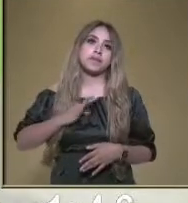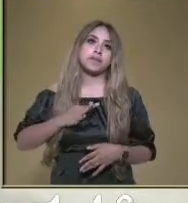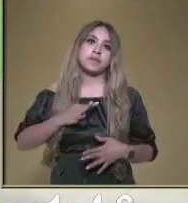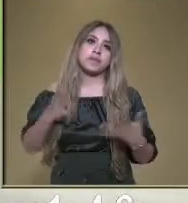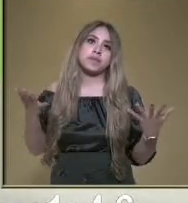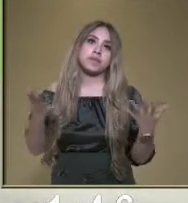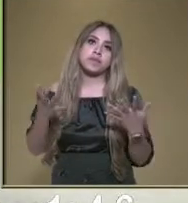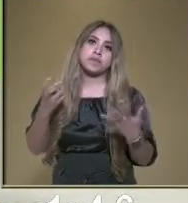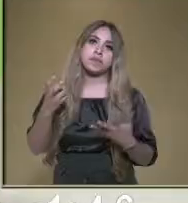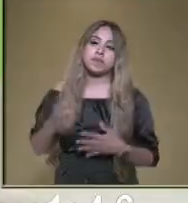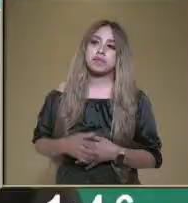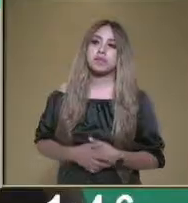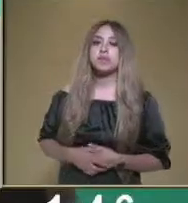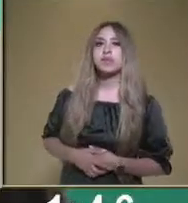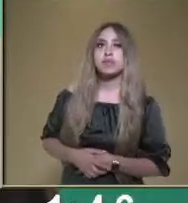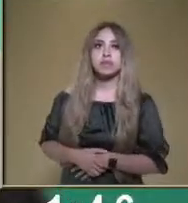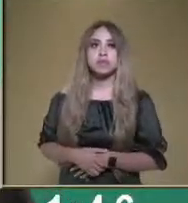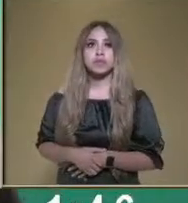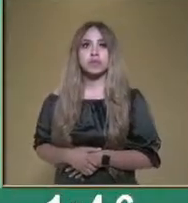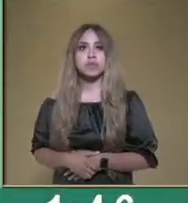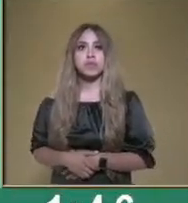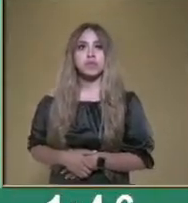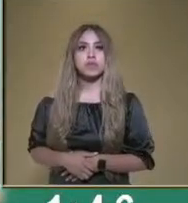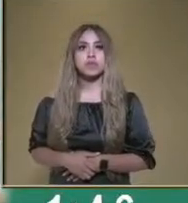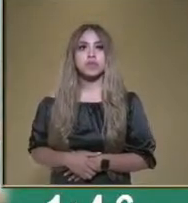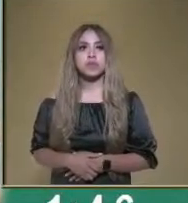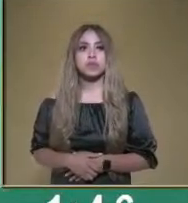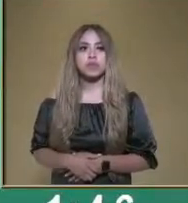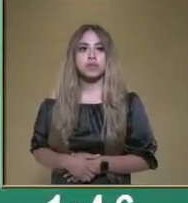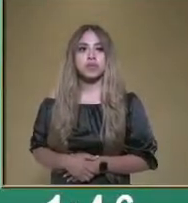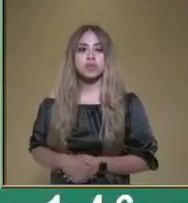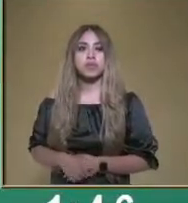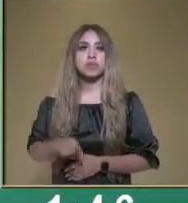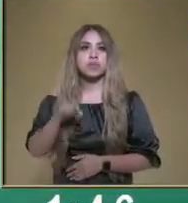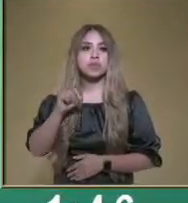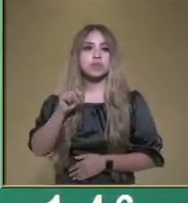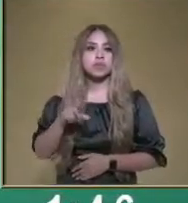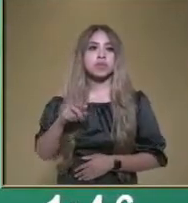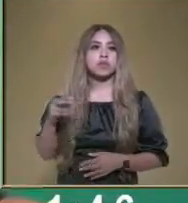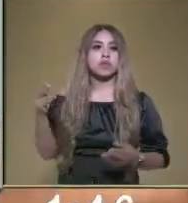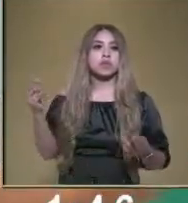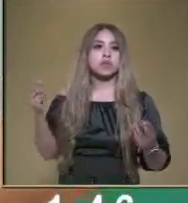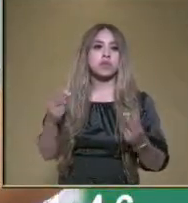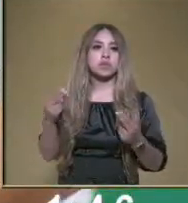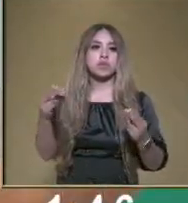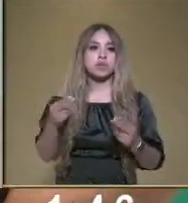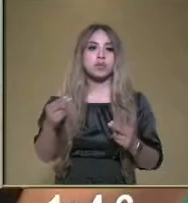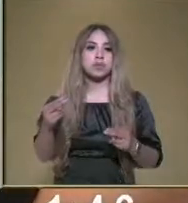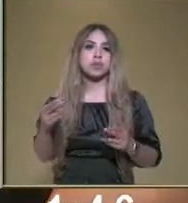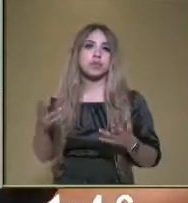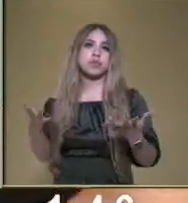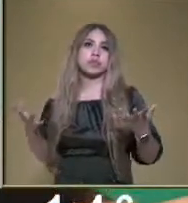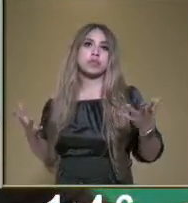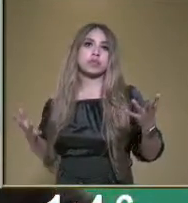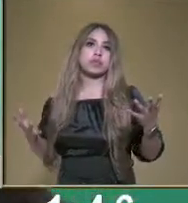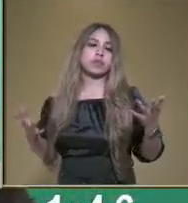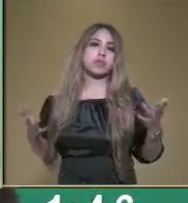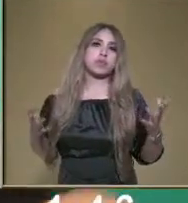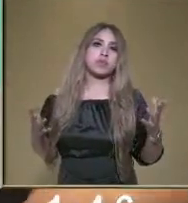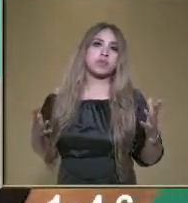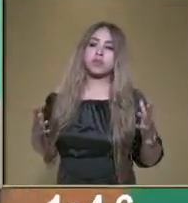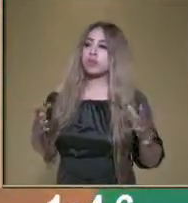andan por ahí. Y aparte, voy a poner contenedores en todo el reinado, ¿sí?